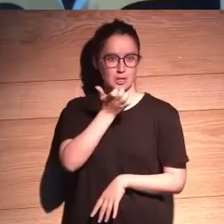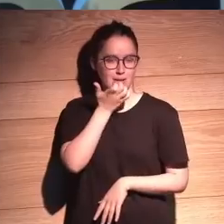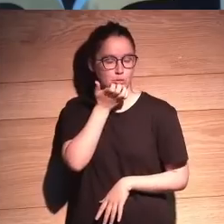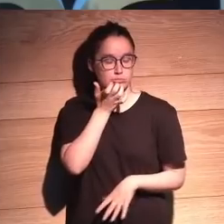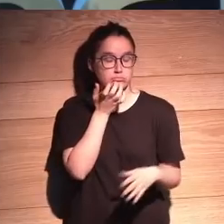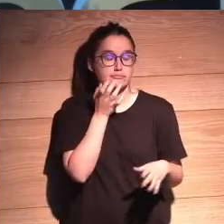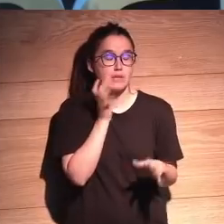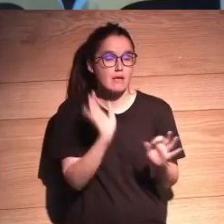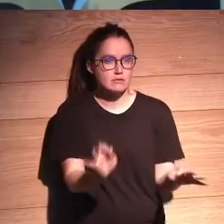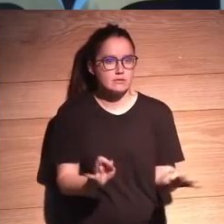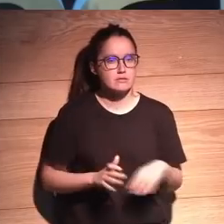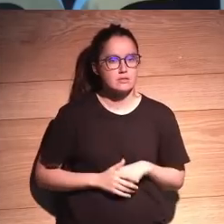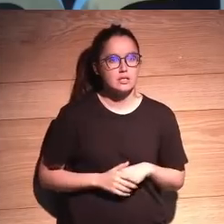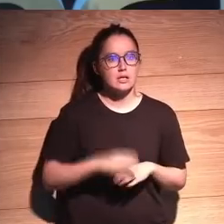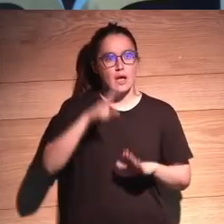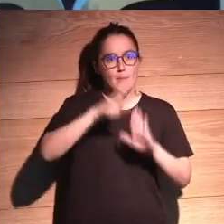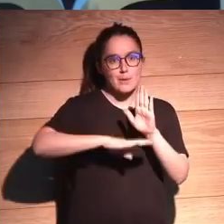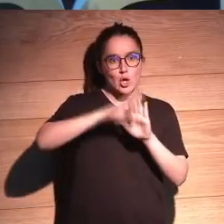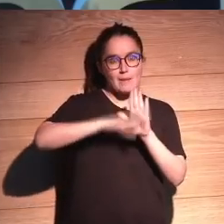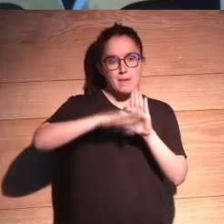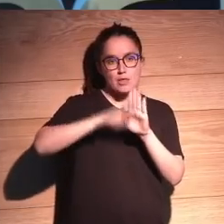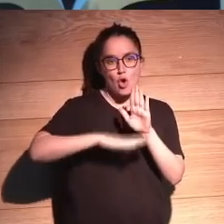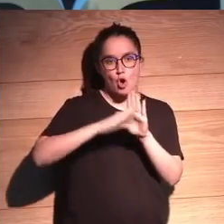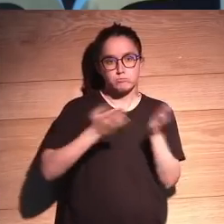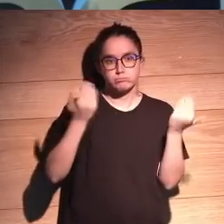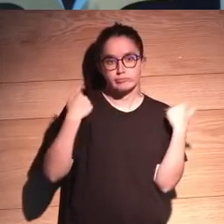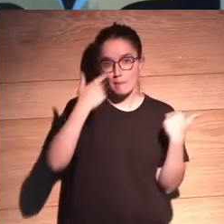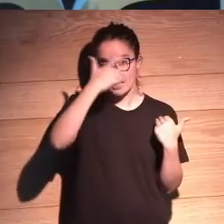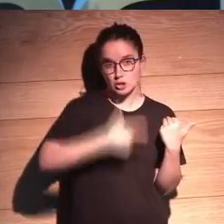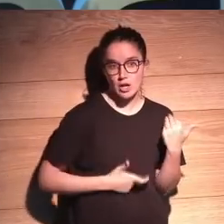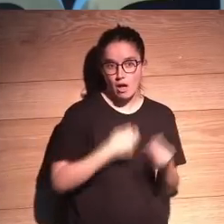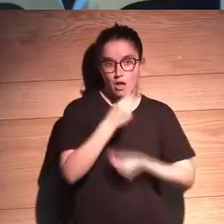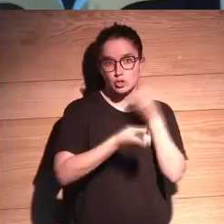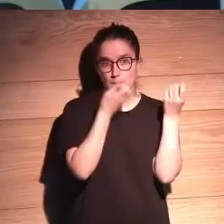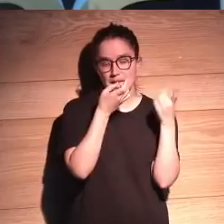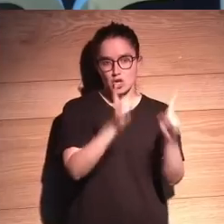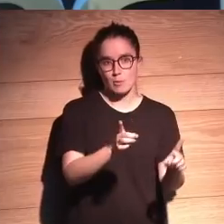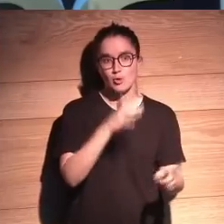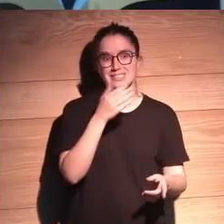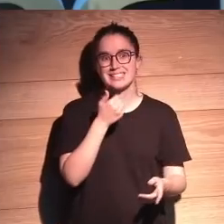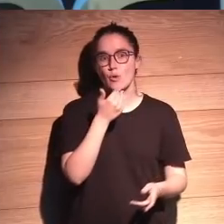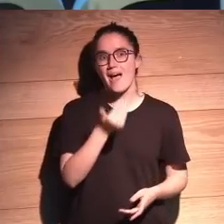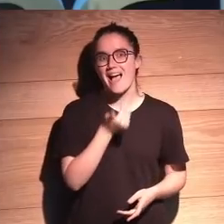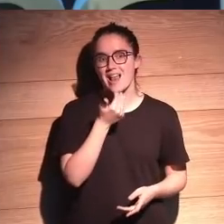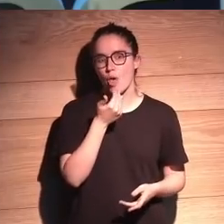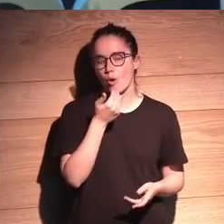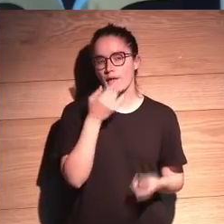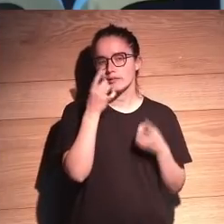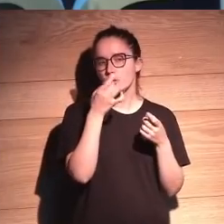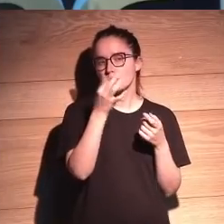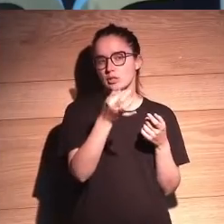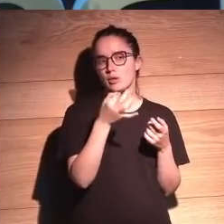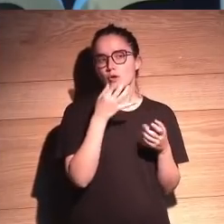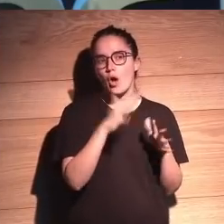Pues efectivamente, quien programó no lo hizo bien. Porque seguramente hizo algo con buena intención.